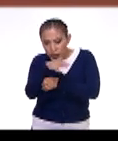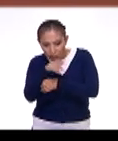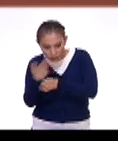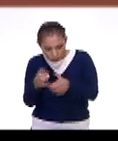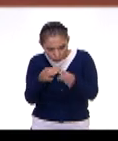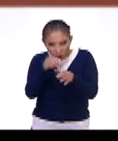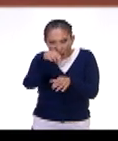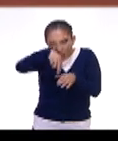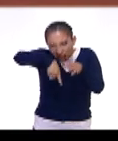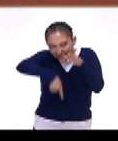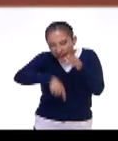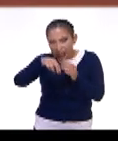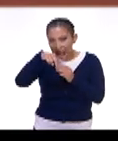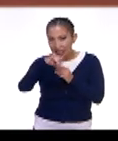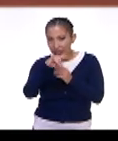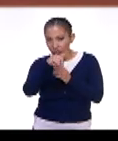nidos,